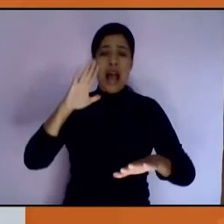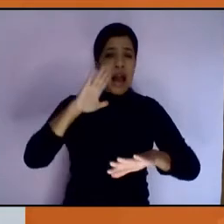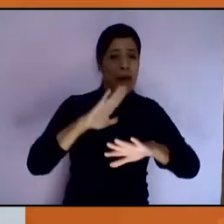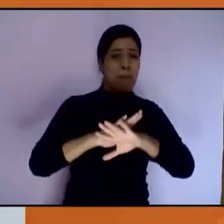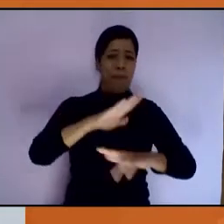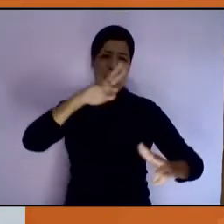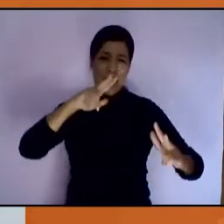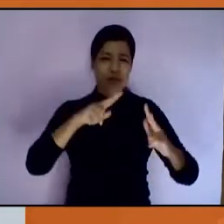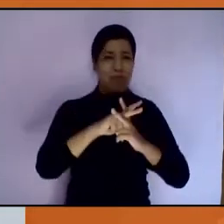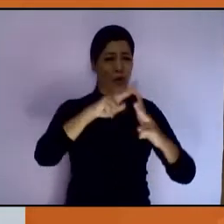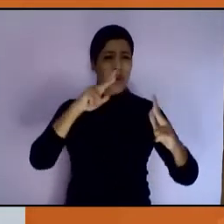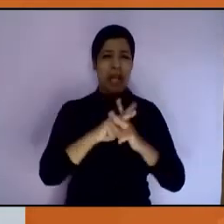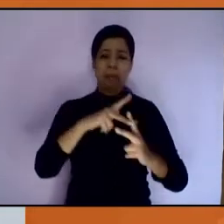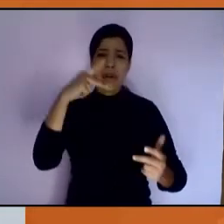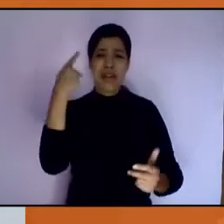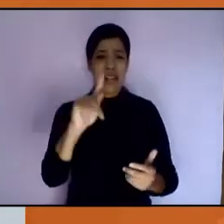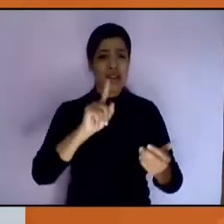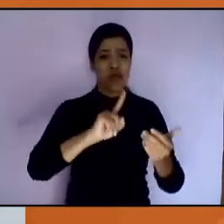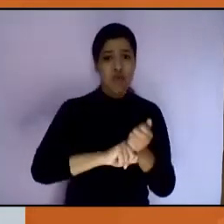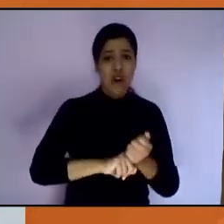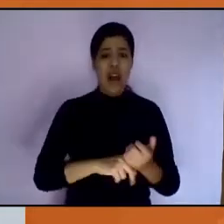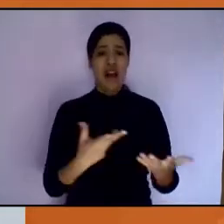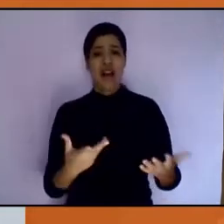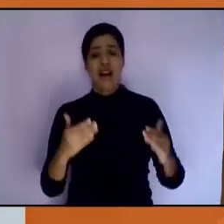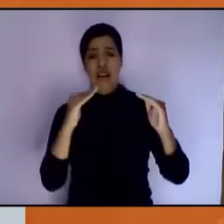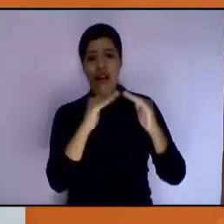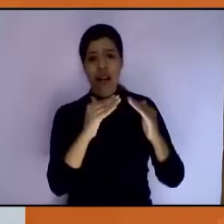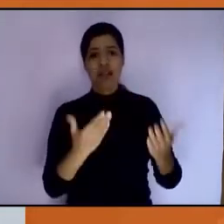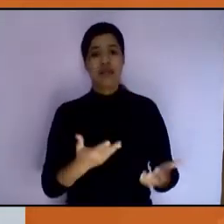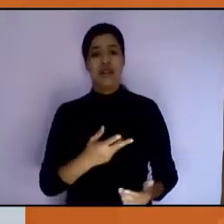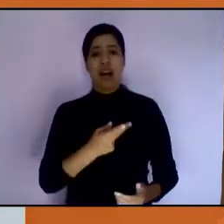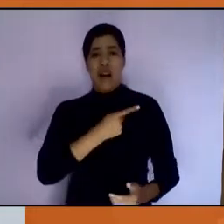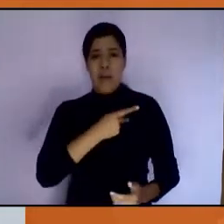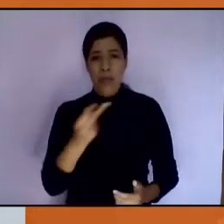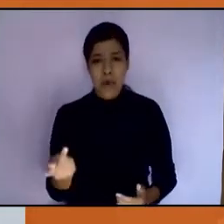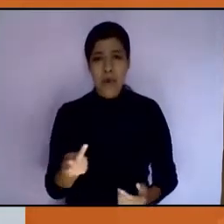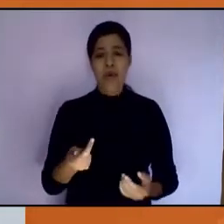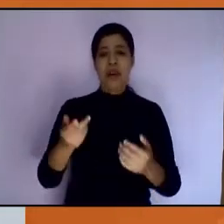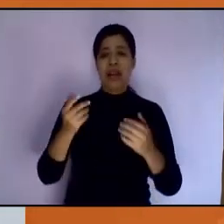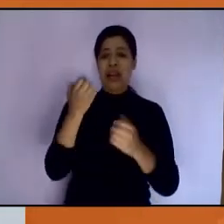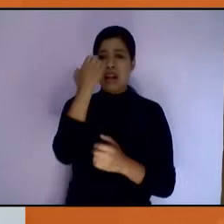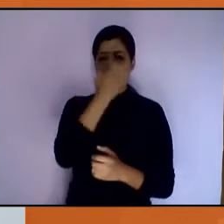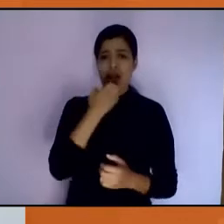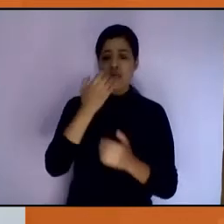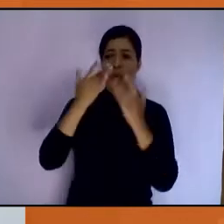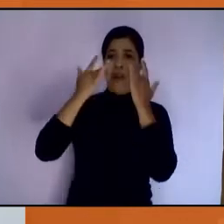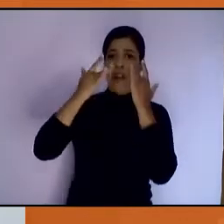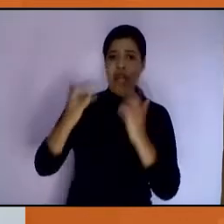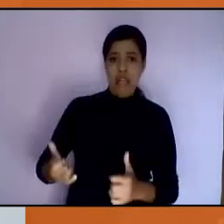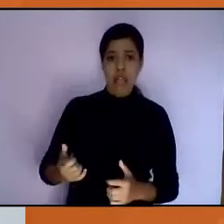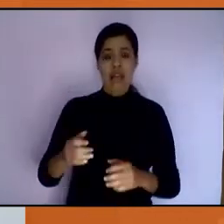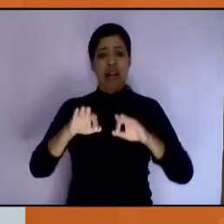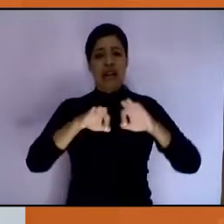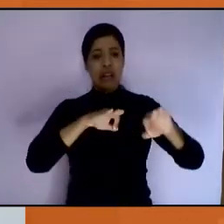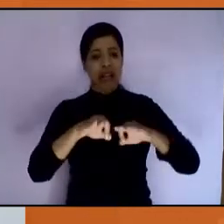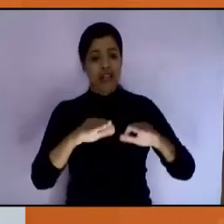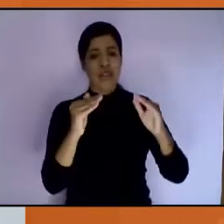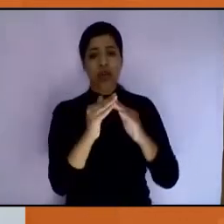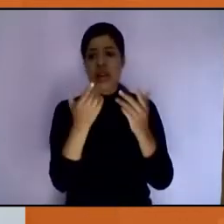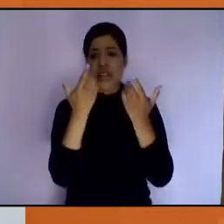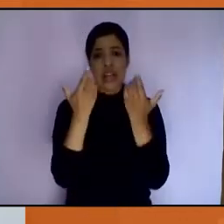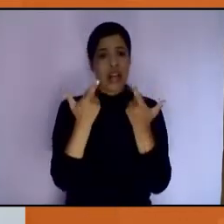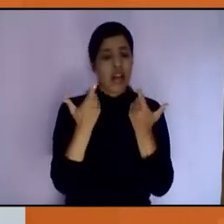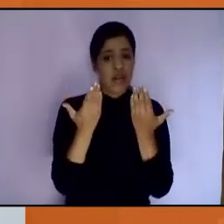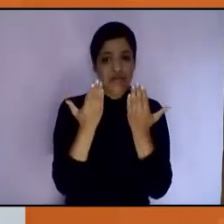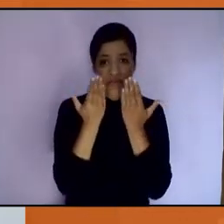doméstica, el empobrecimiento, el abandono escolar, el trabajo doméstico no remunerado y el riesgo